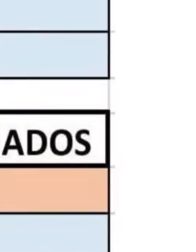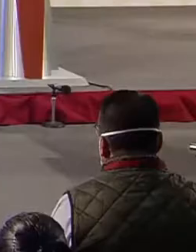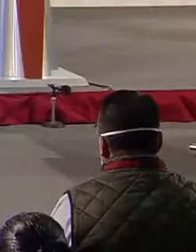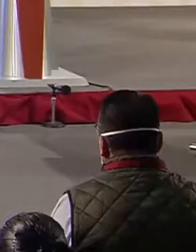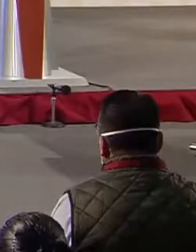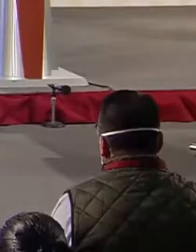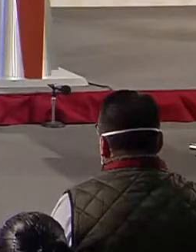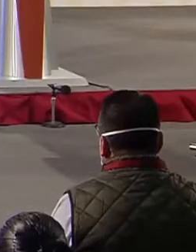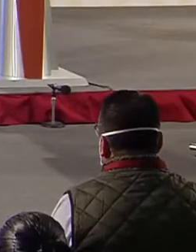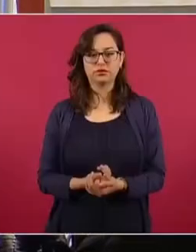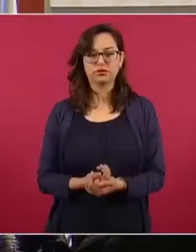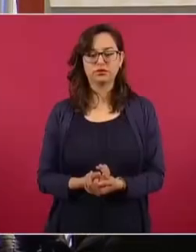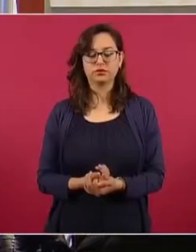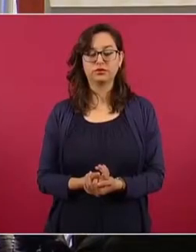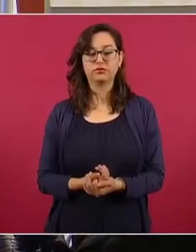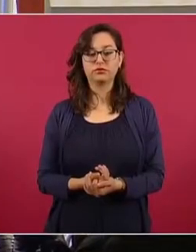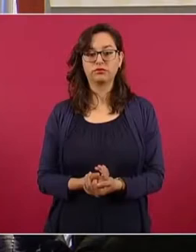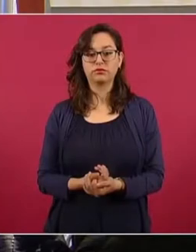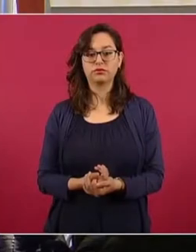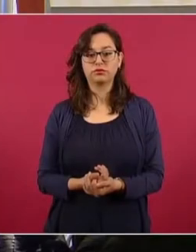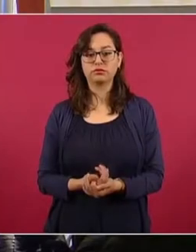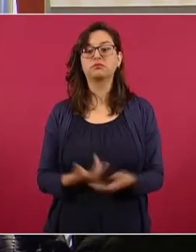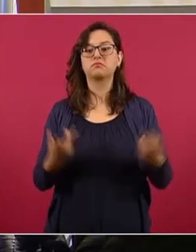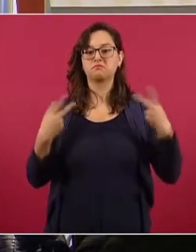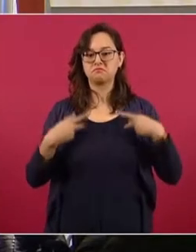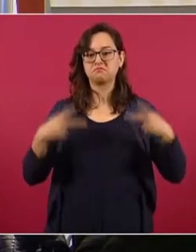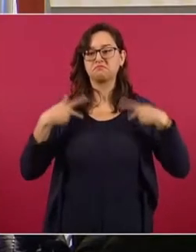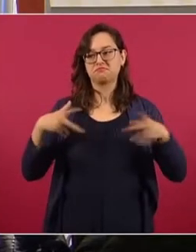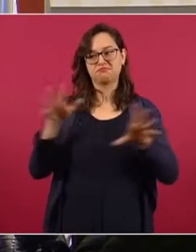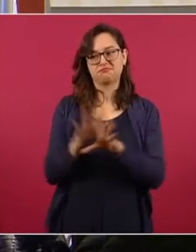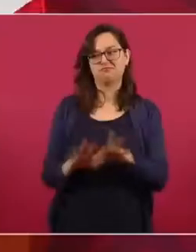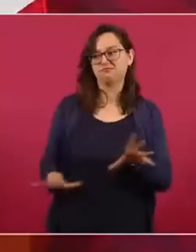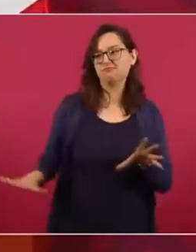Que el pueblo es mucha pieza.